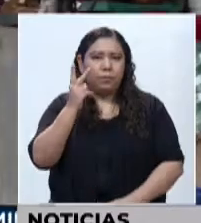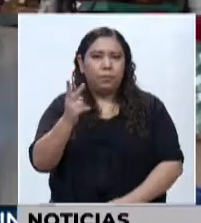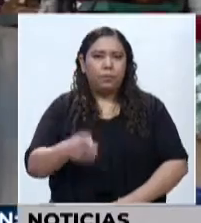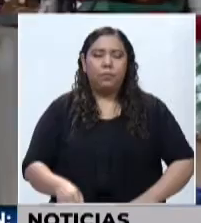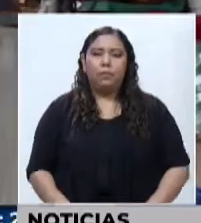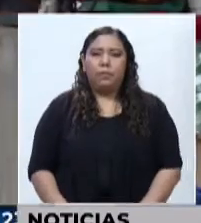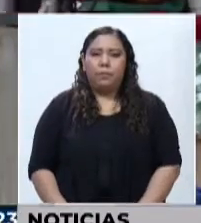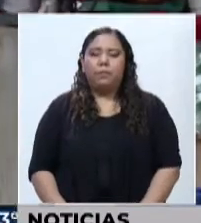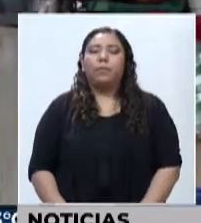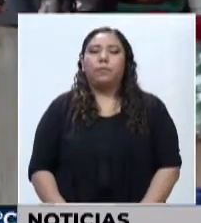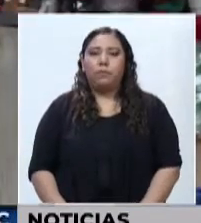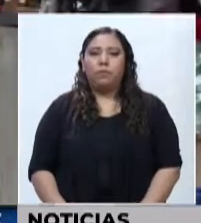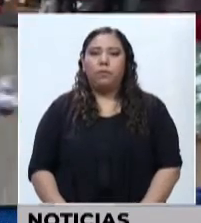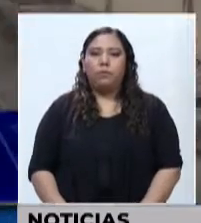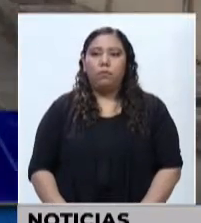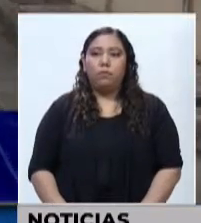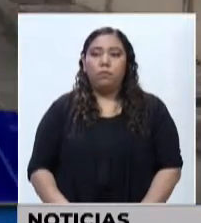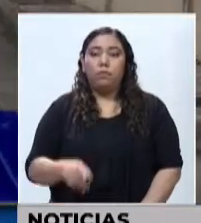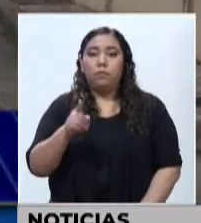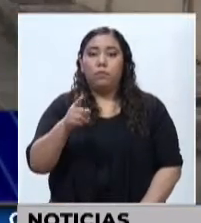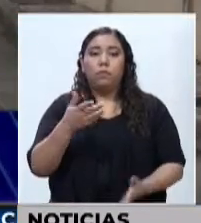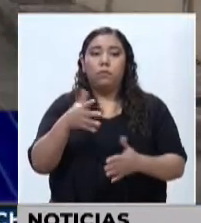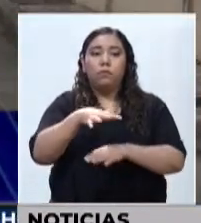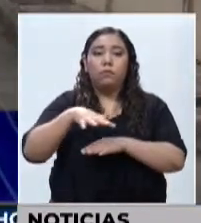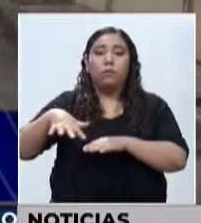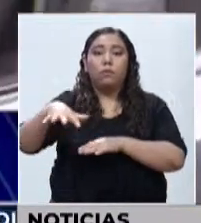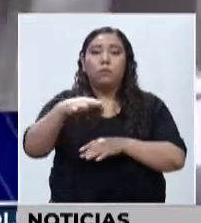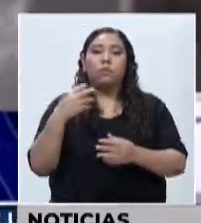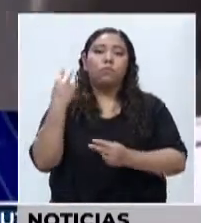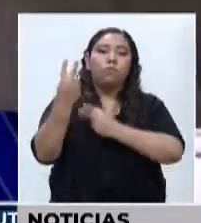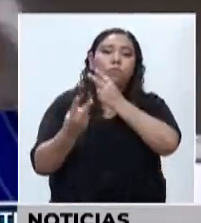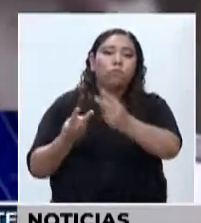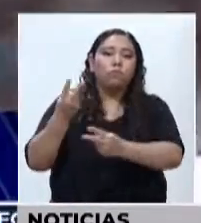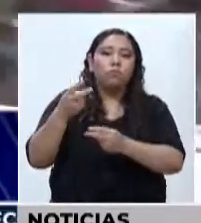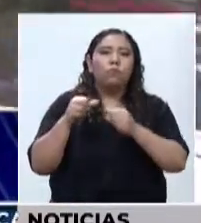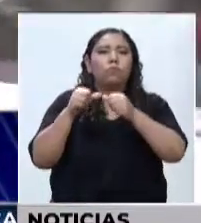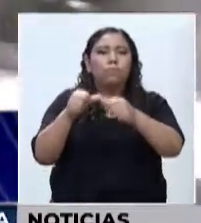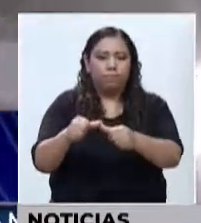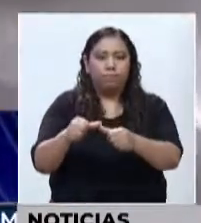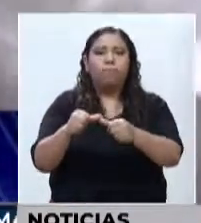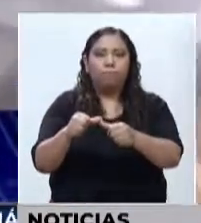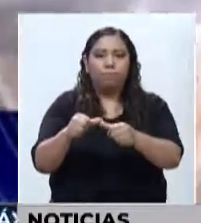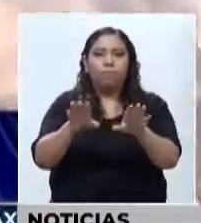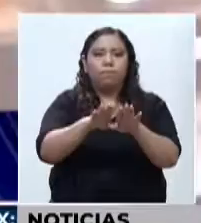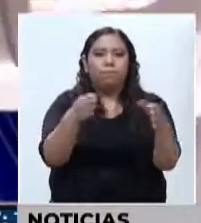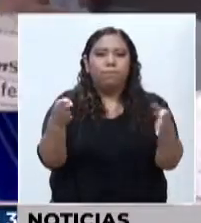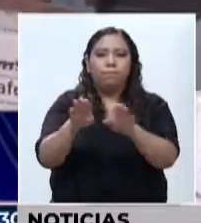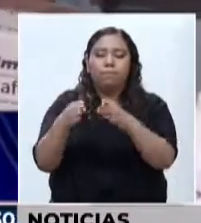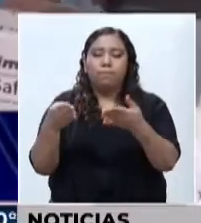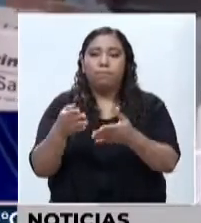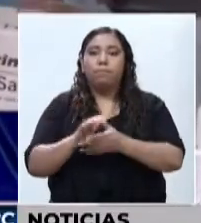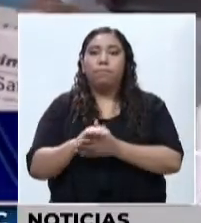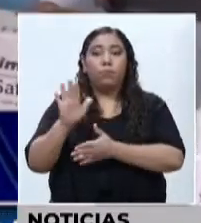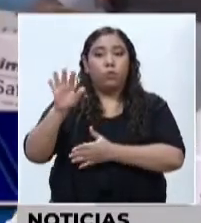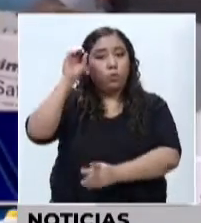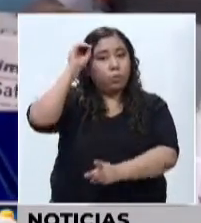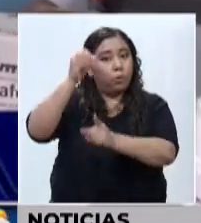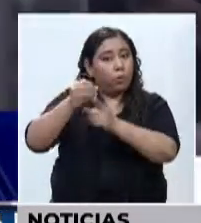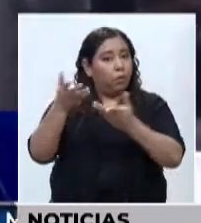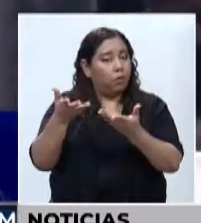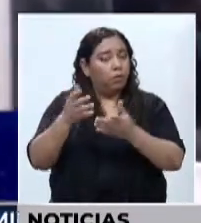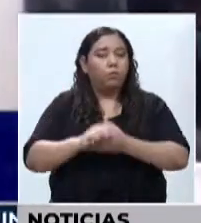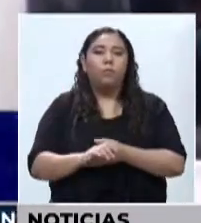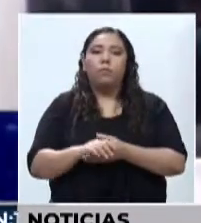Con el fin de reactivar el turismo nacional, este martes continuó el proceso de inoculación contra la COVID-19 para los